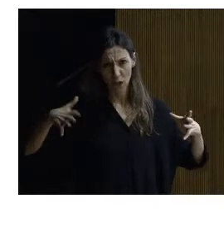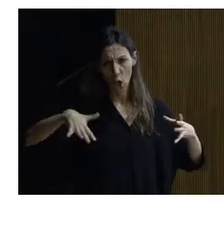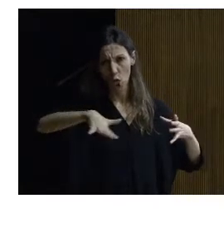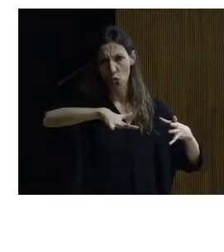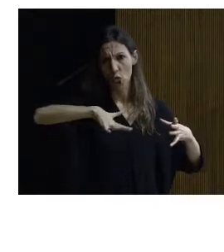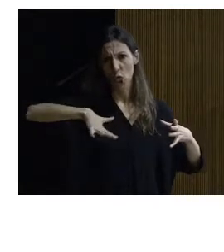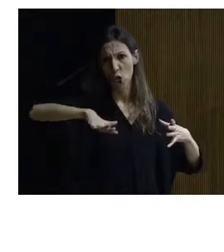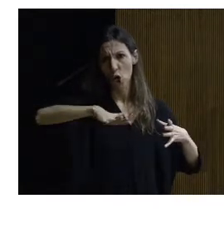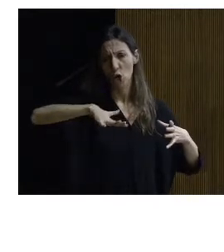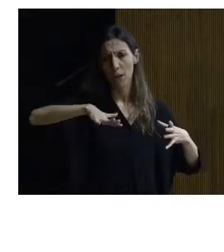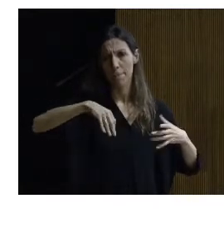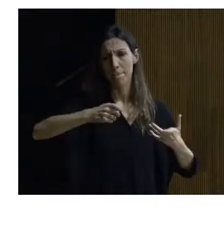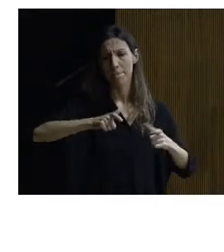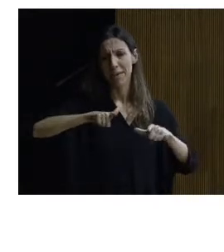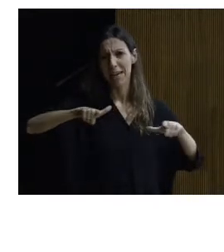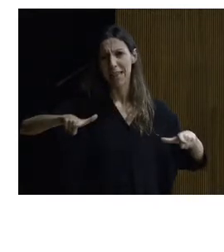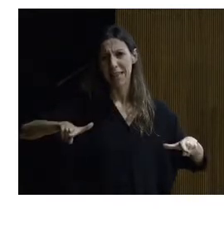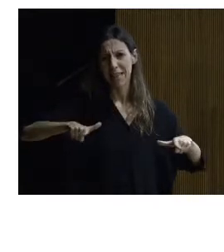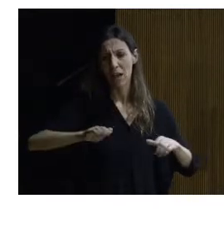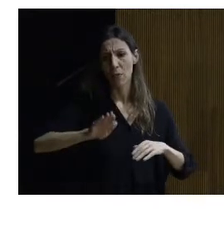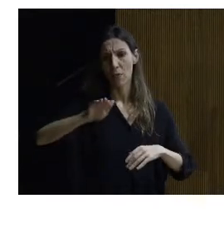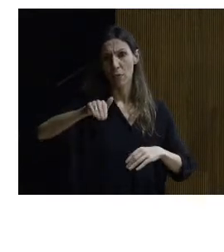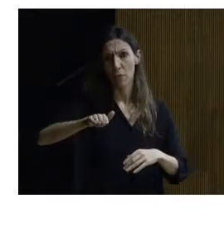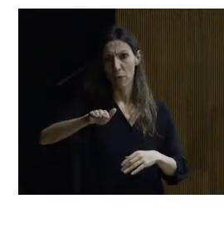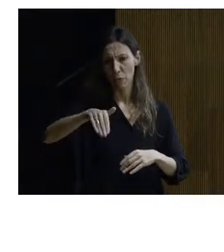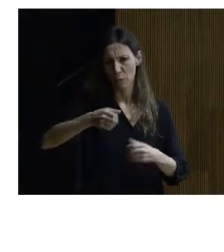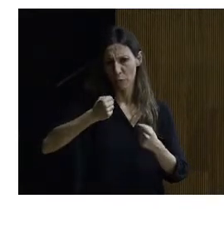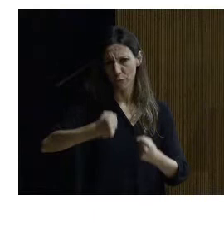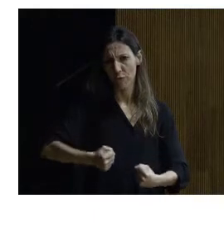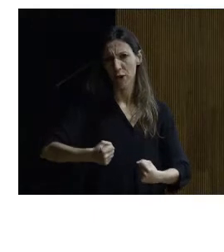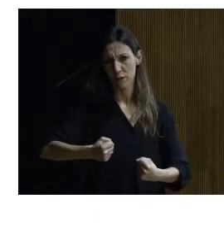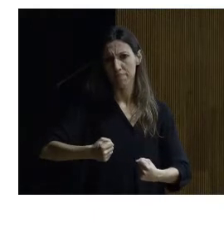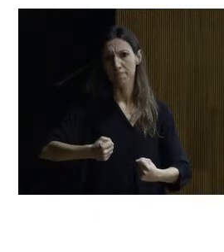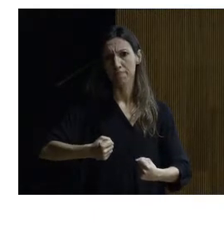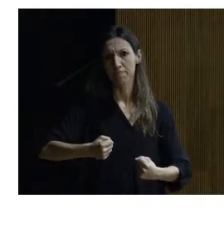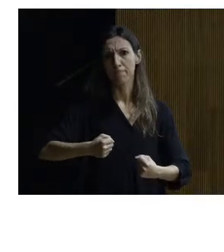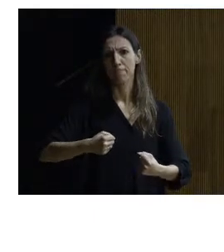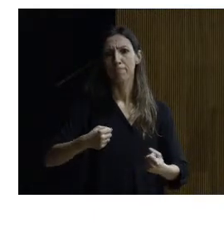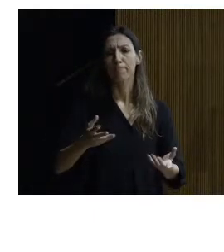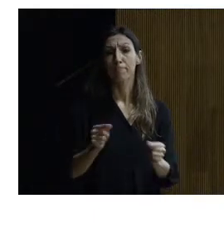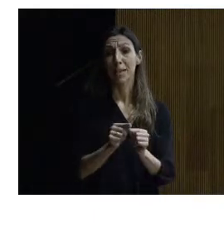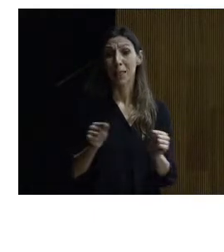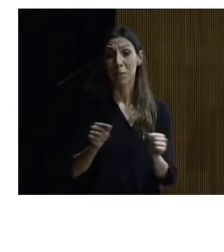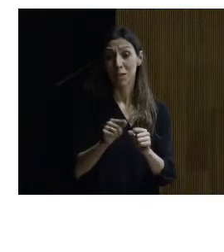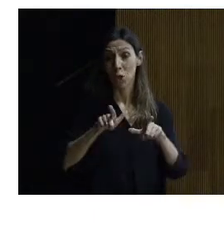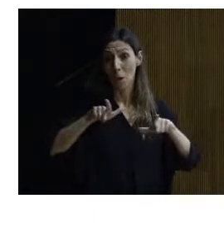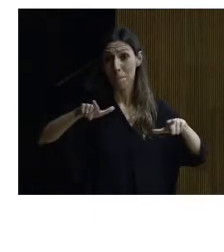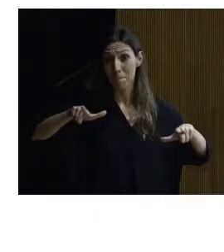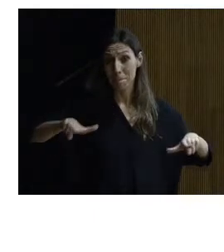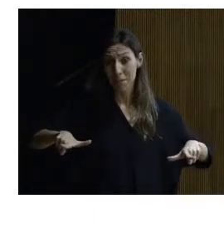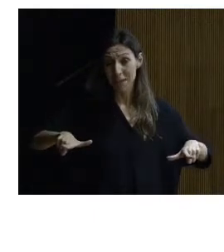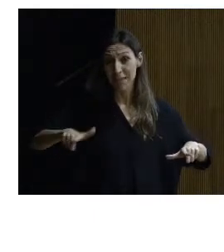en una en una parcela con un desnivel potente ¿no? bueno pues claro con esa dimensión en planta se producen